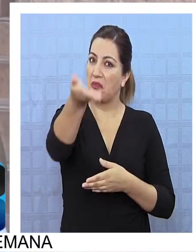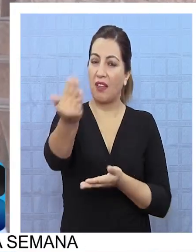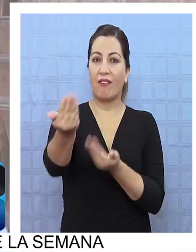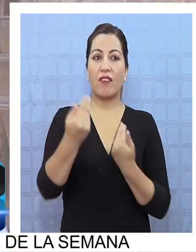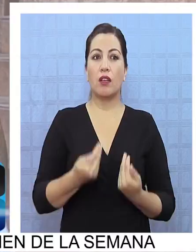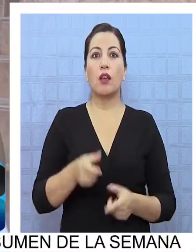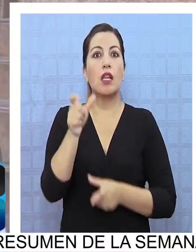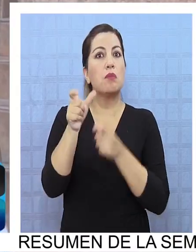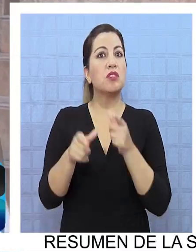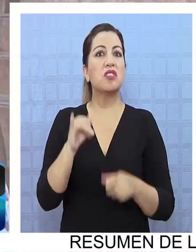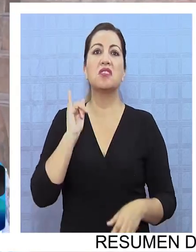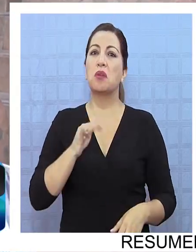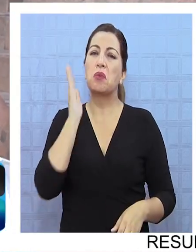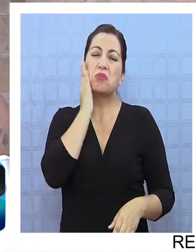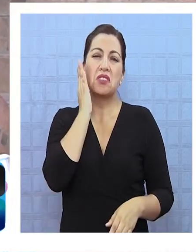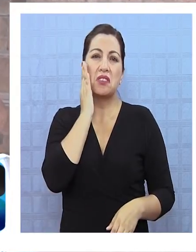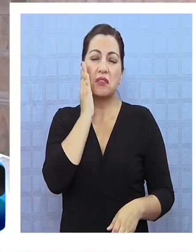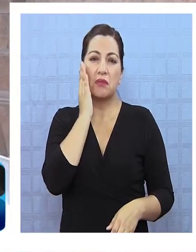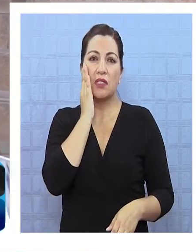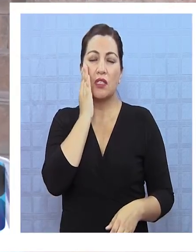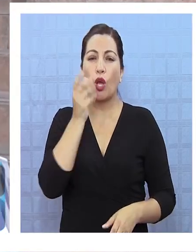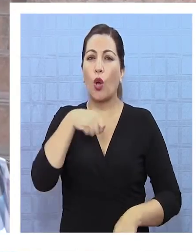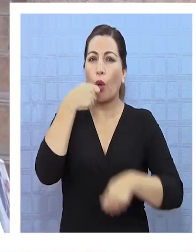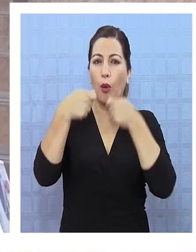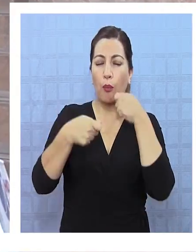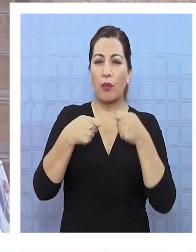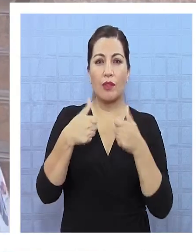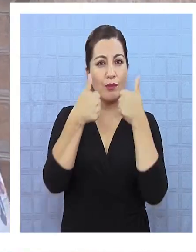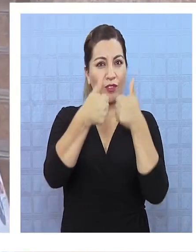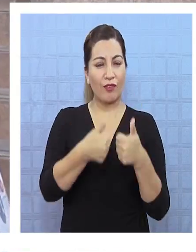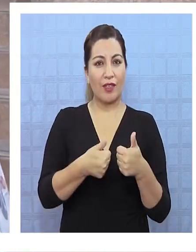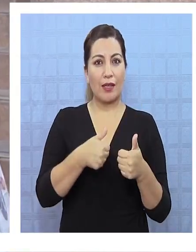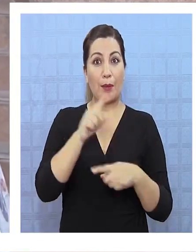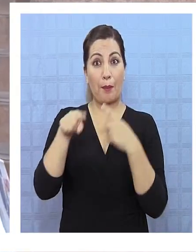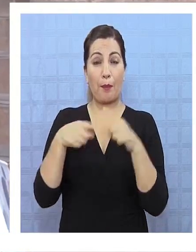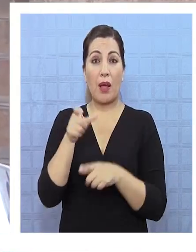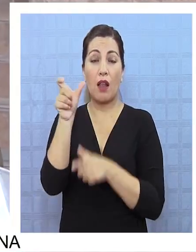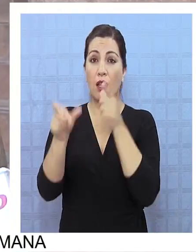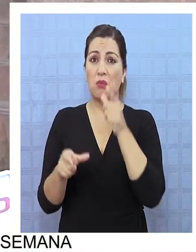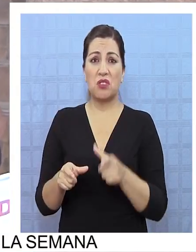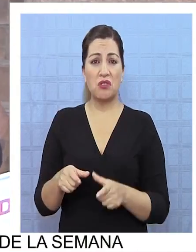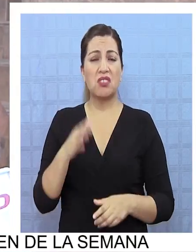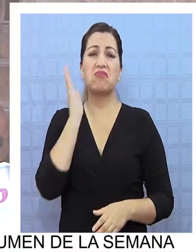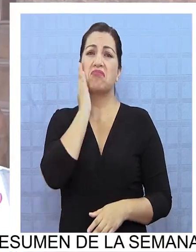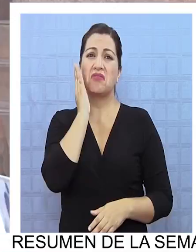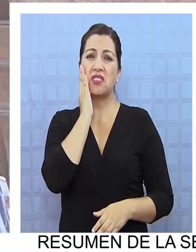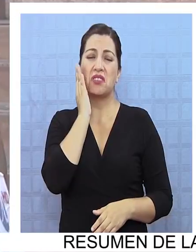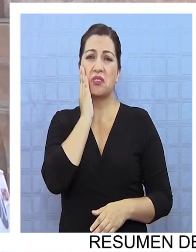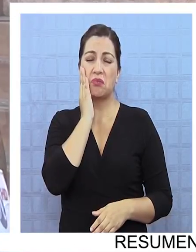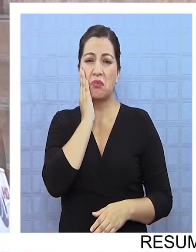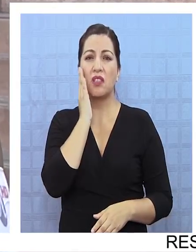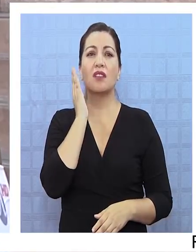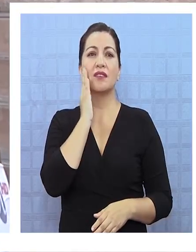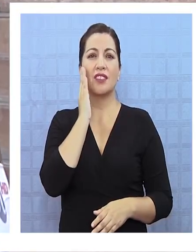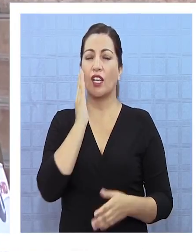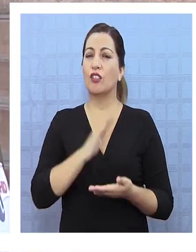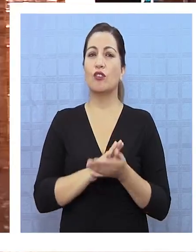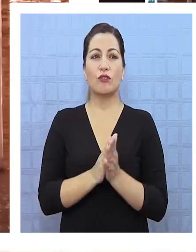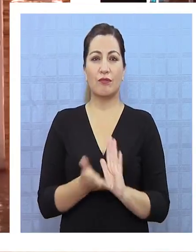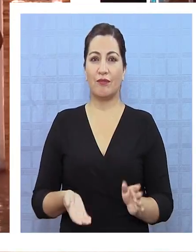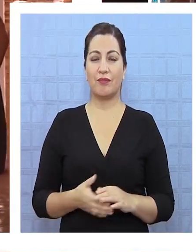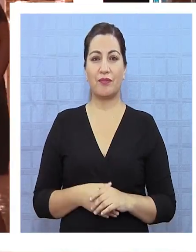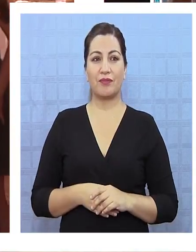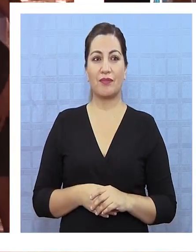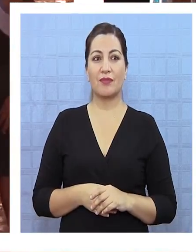trató muy bien en todo aspecto, la comida muy bien, sobre todo la gente de acá nos trató muy, pero muy bien, muy amables, muy gentiles, todo muy